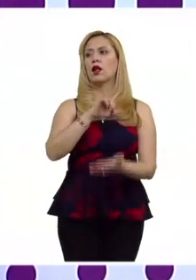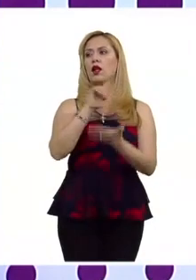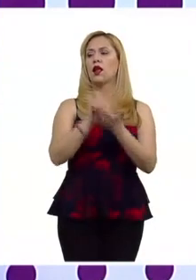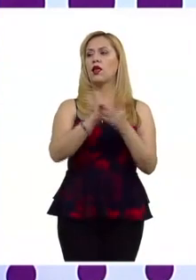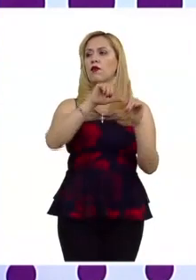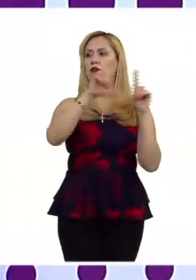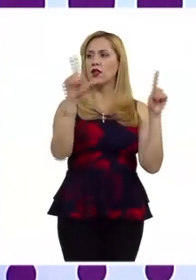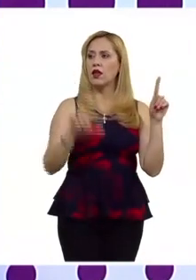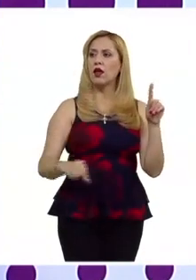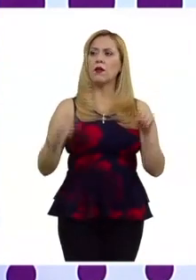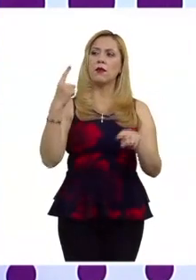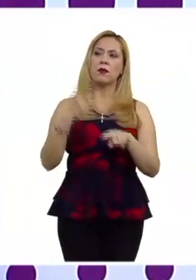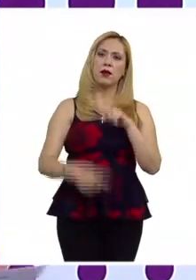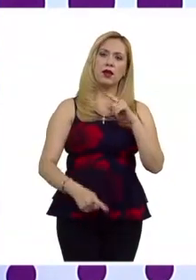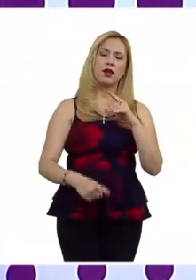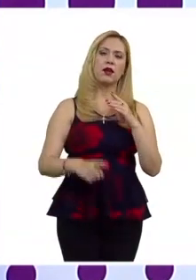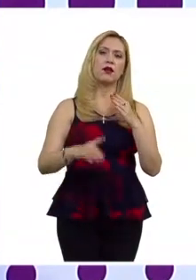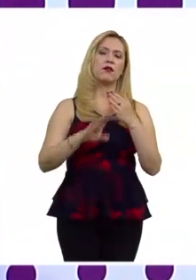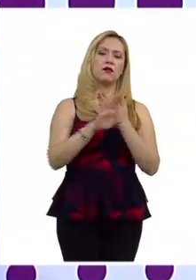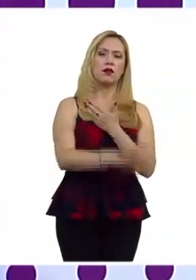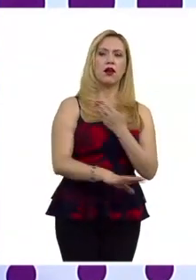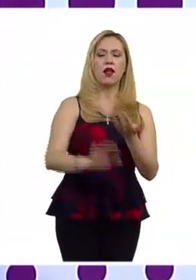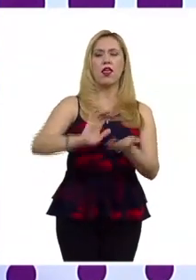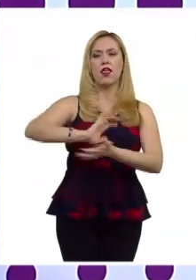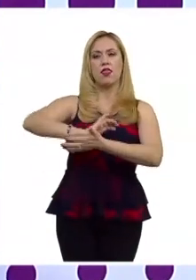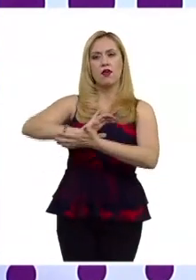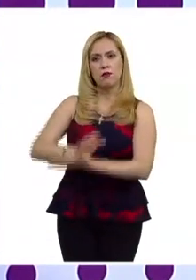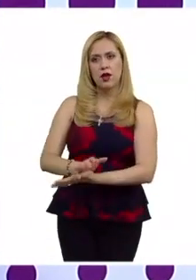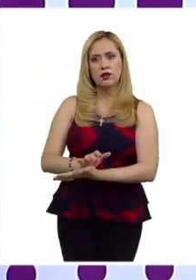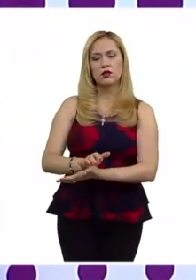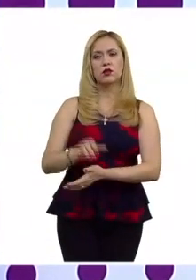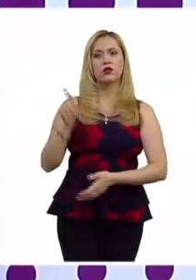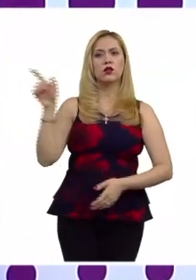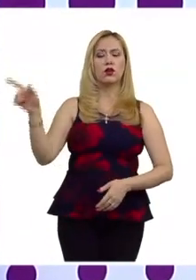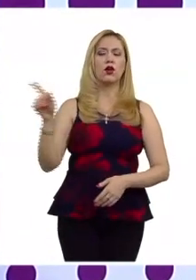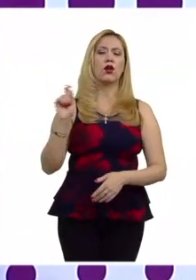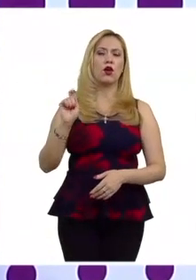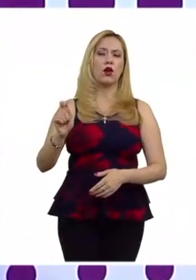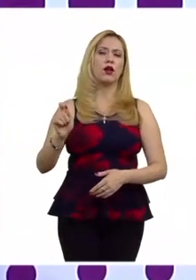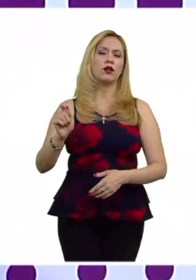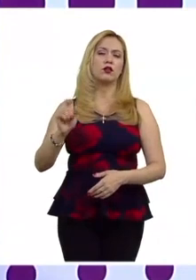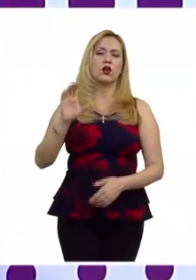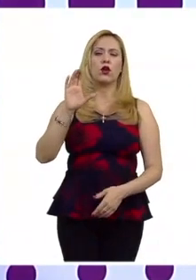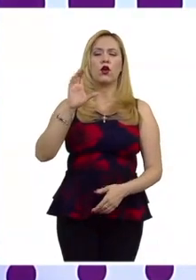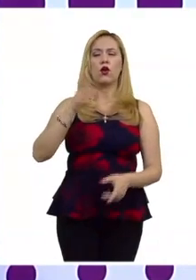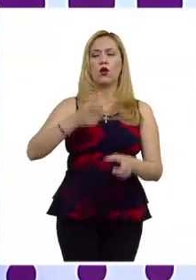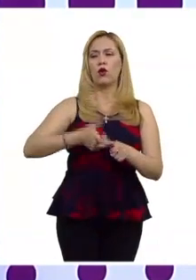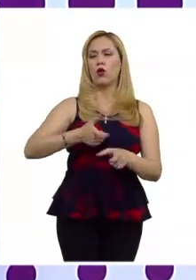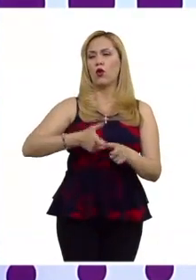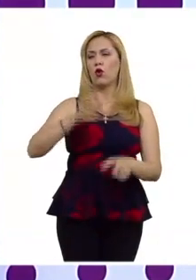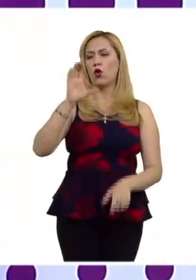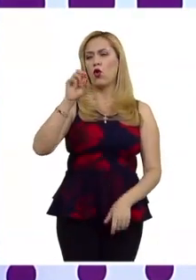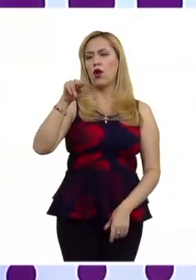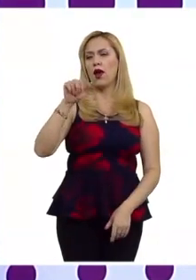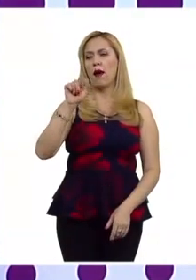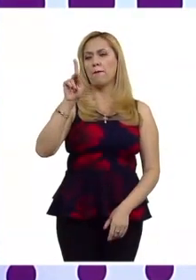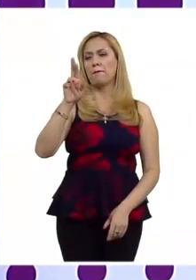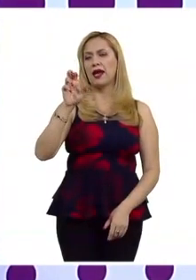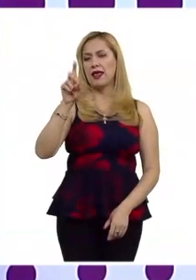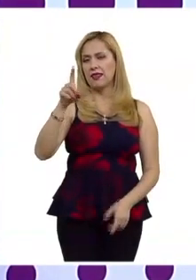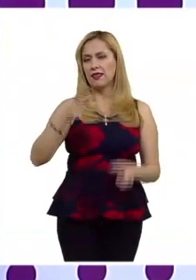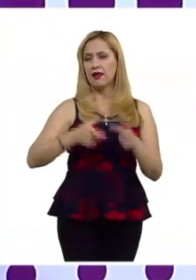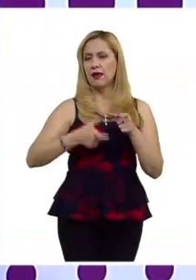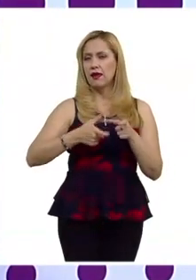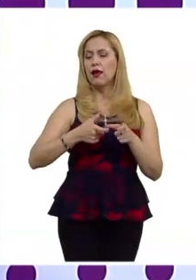prevenir y erradicar la discriminación en la que se crea CONAPRED tenemos leyes locales para prevenir